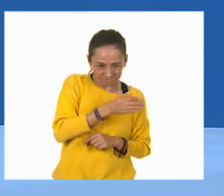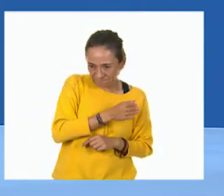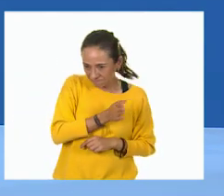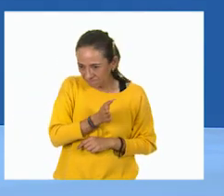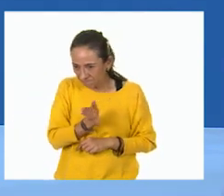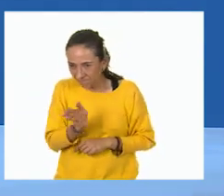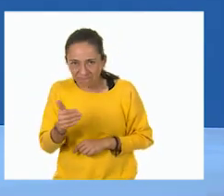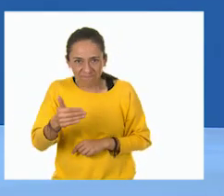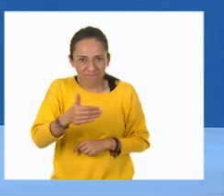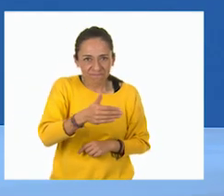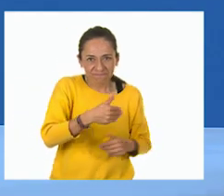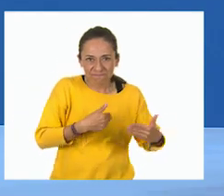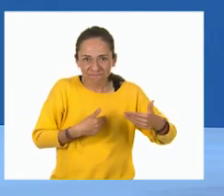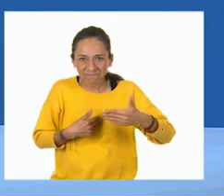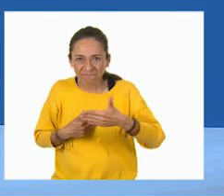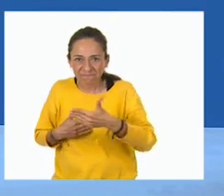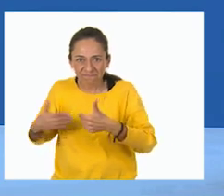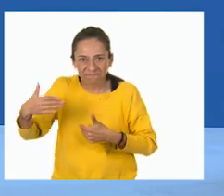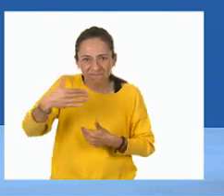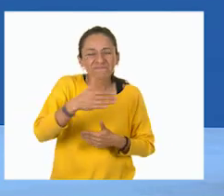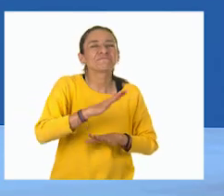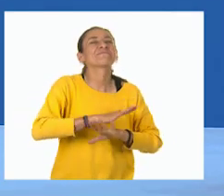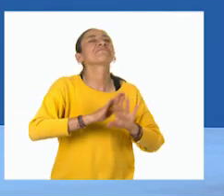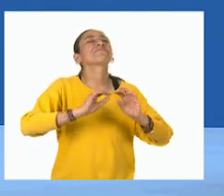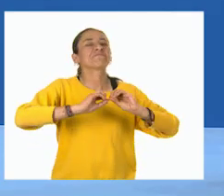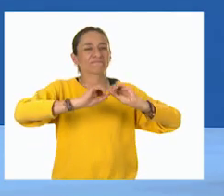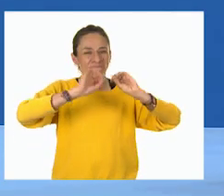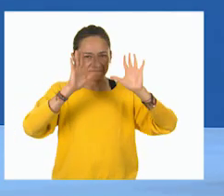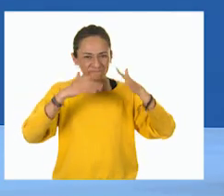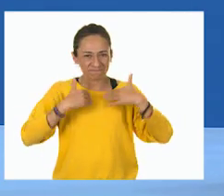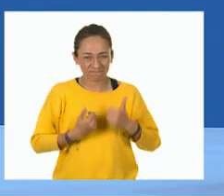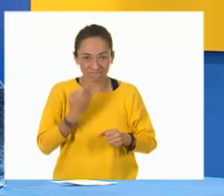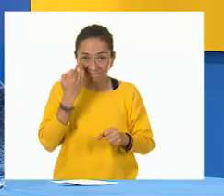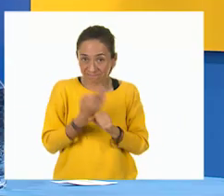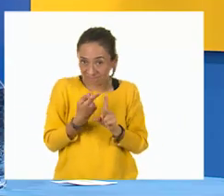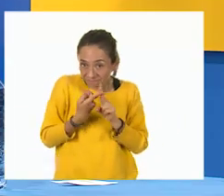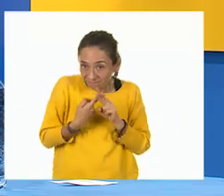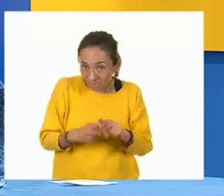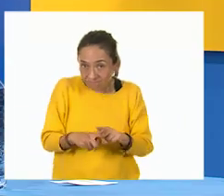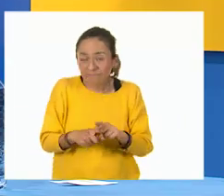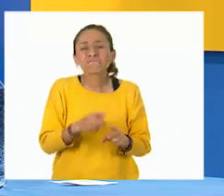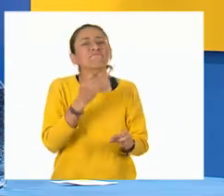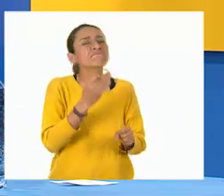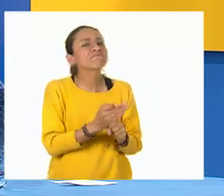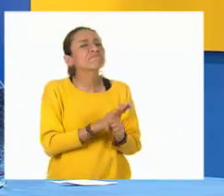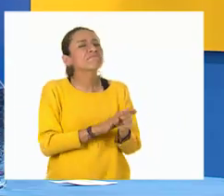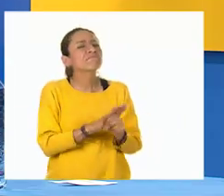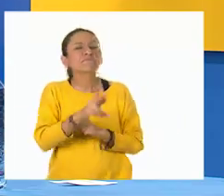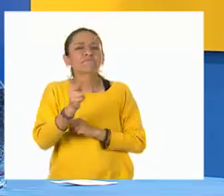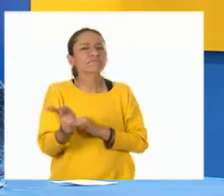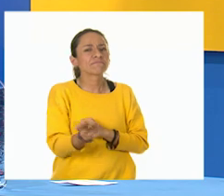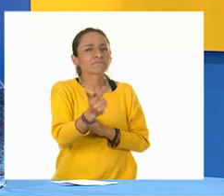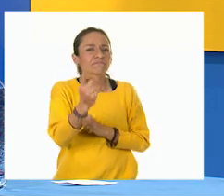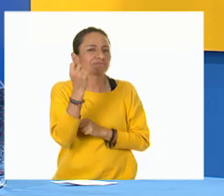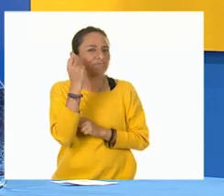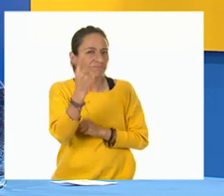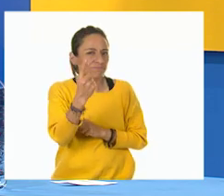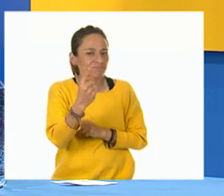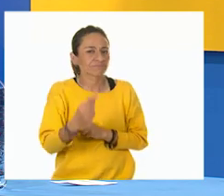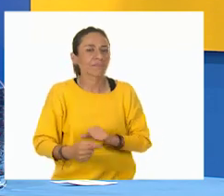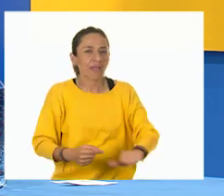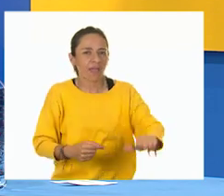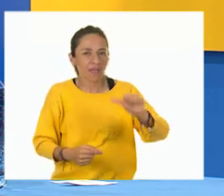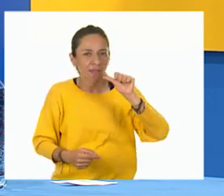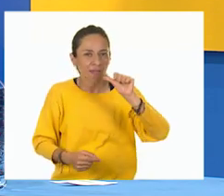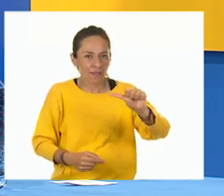Muy bien, ya lo tengo claro. Entonces, ¡comencemos! Iniciamos entonces con la primera pregunta. Inciso A.